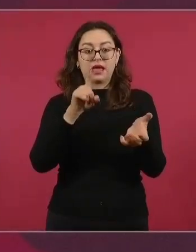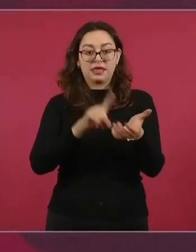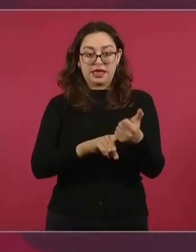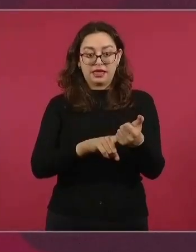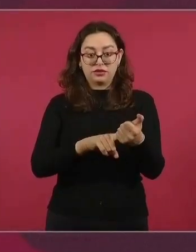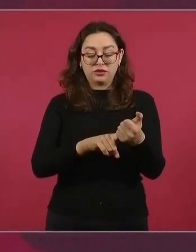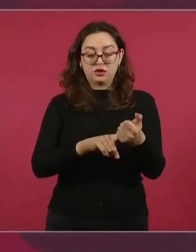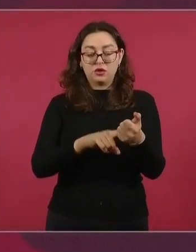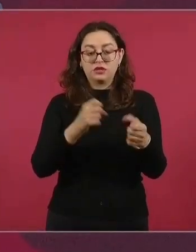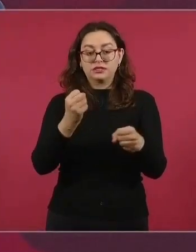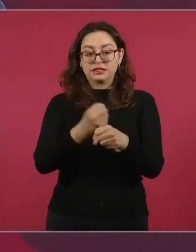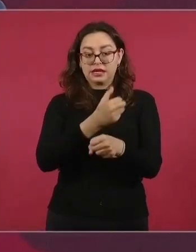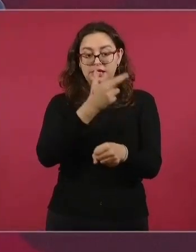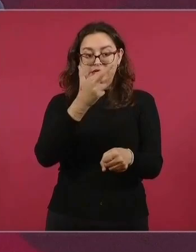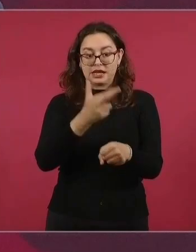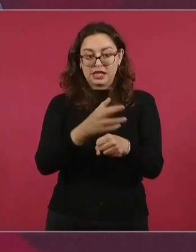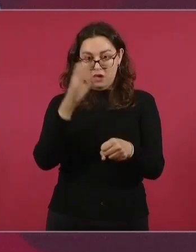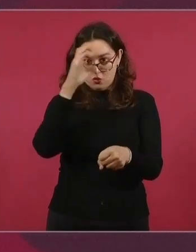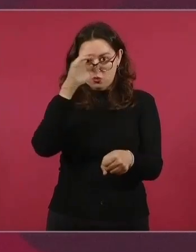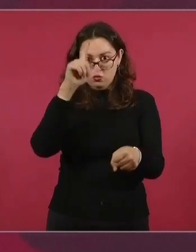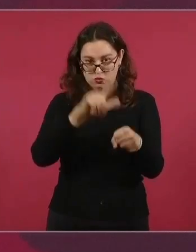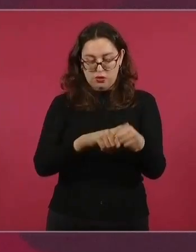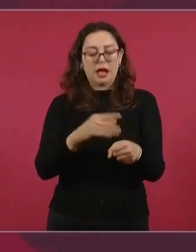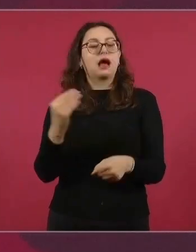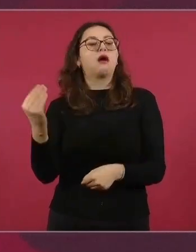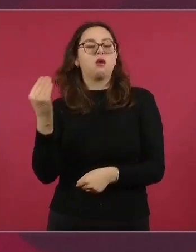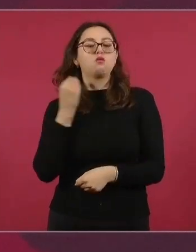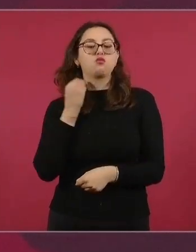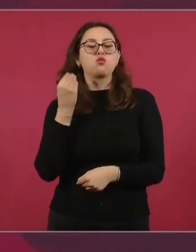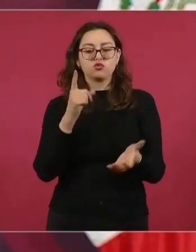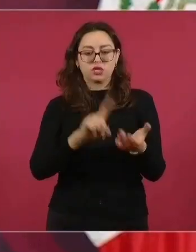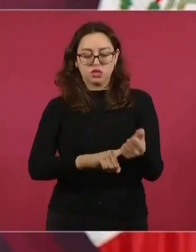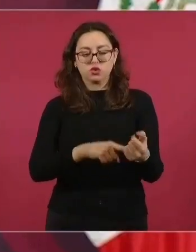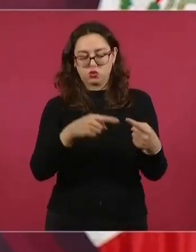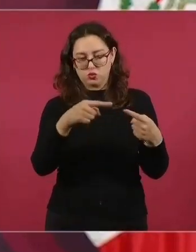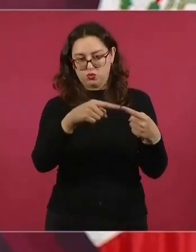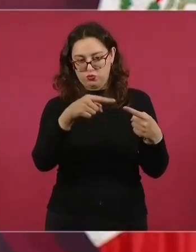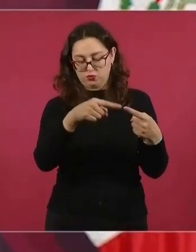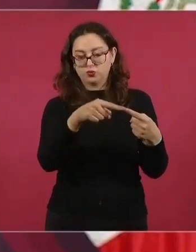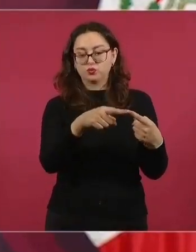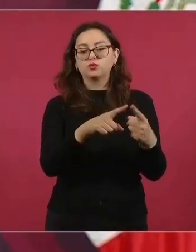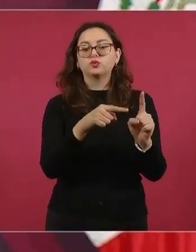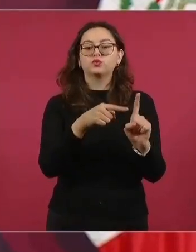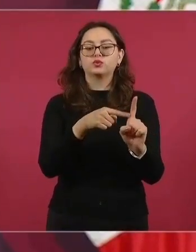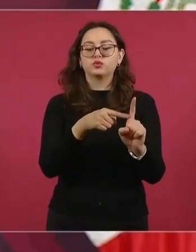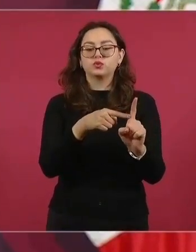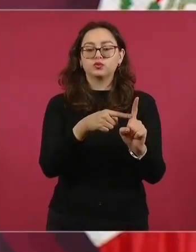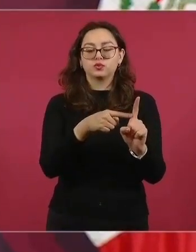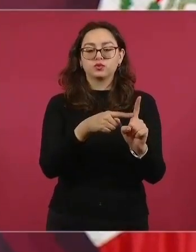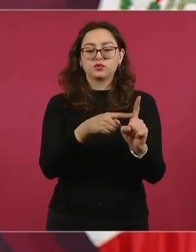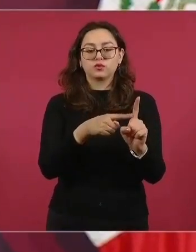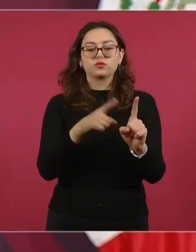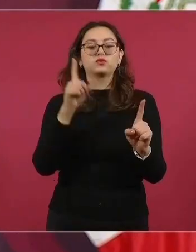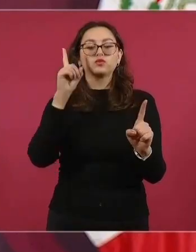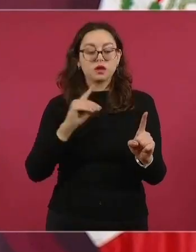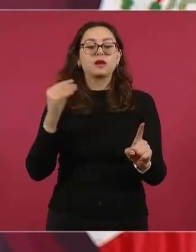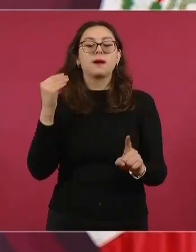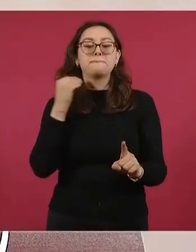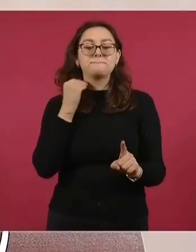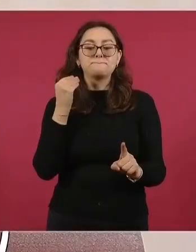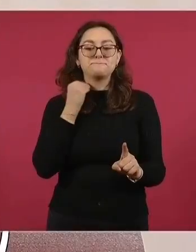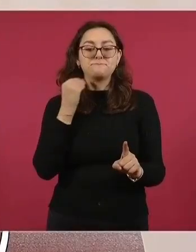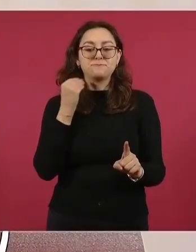de Cultura, que cumple con todos los requisitos, que es una abogada